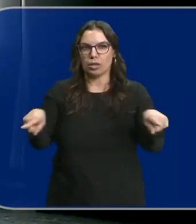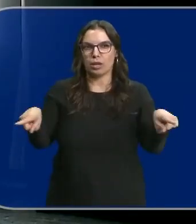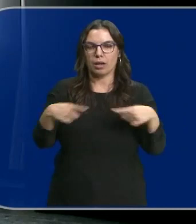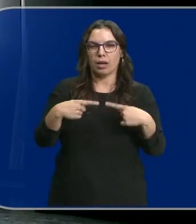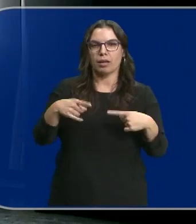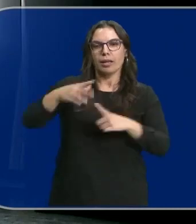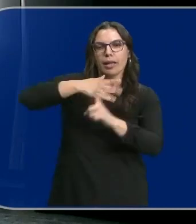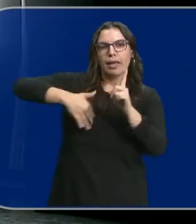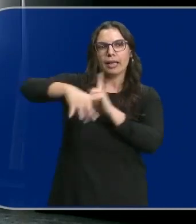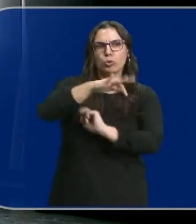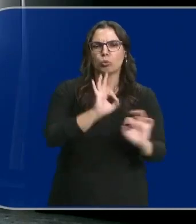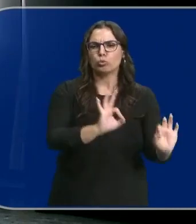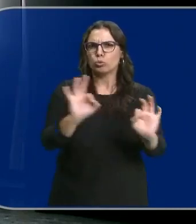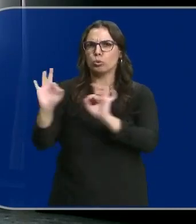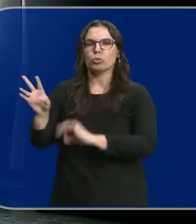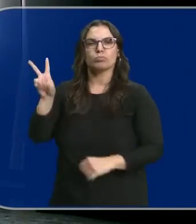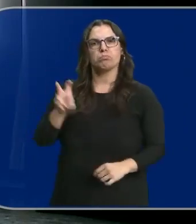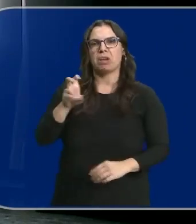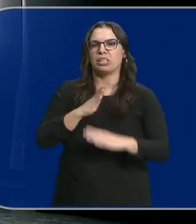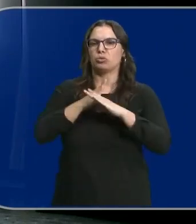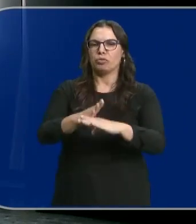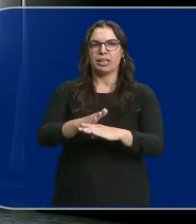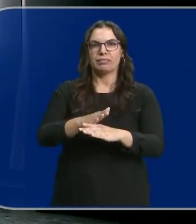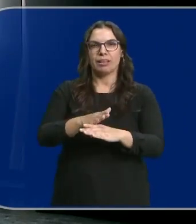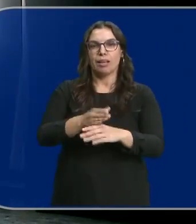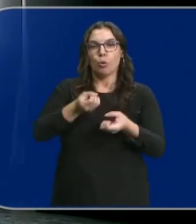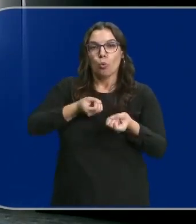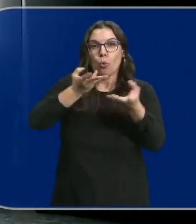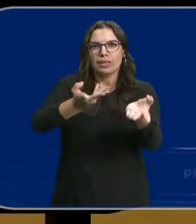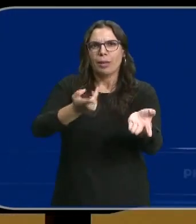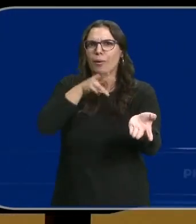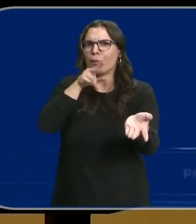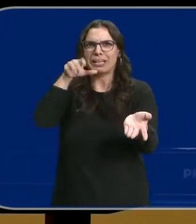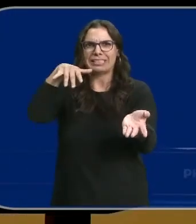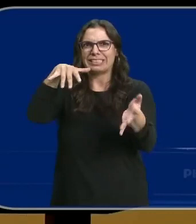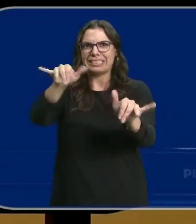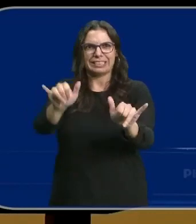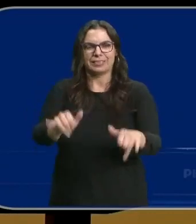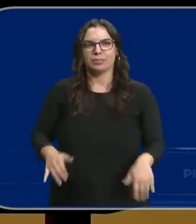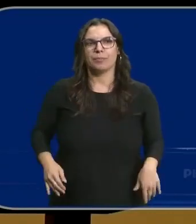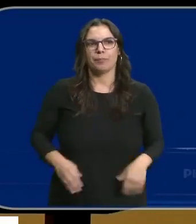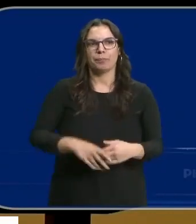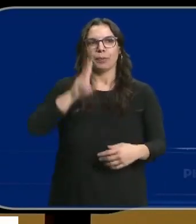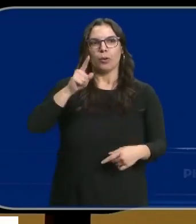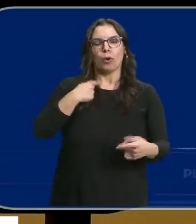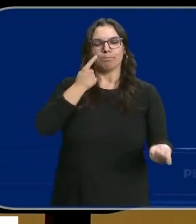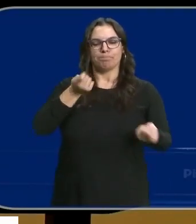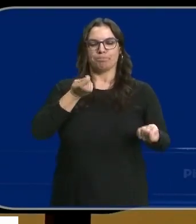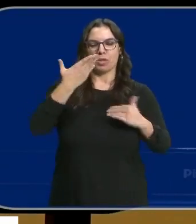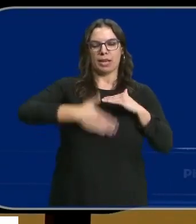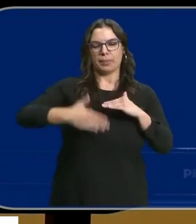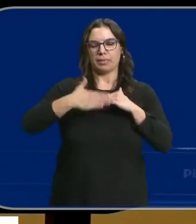Y un entorno minimalista le basta para hablar sin pronunciar palabra. Vas viendo tus límites y vas